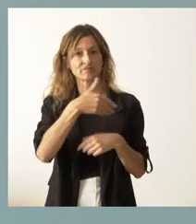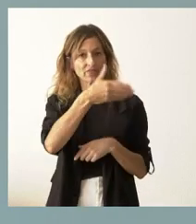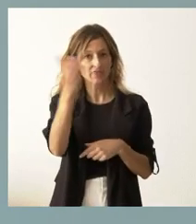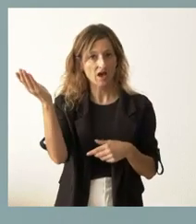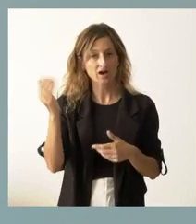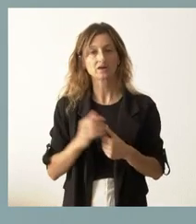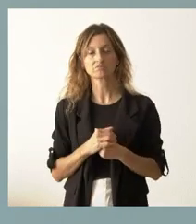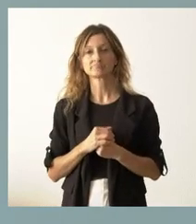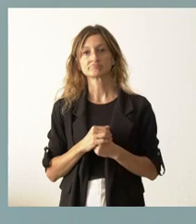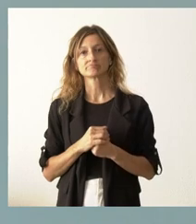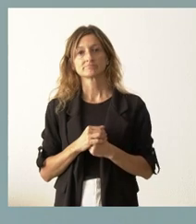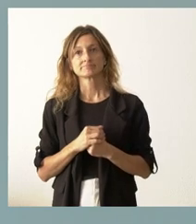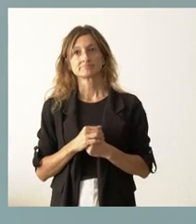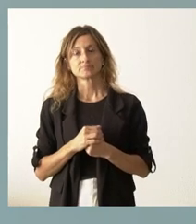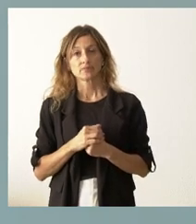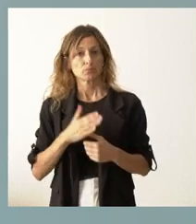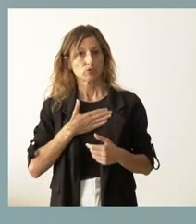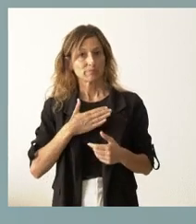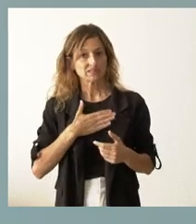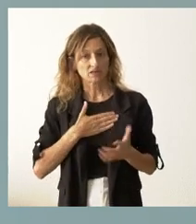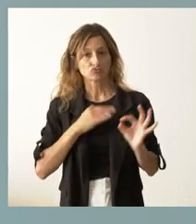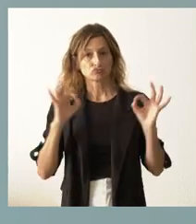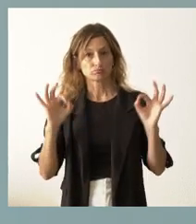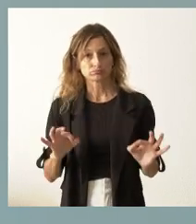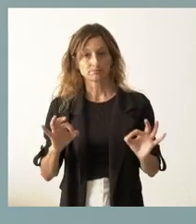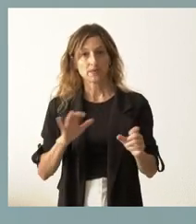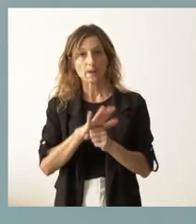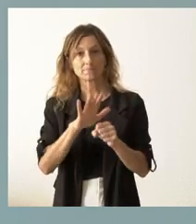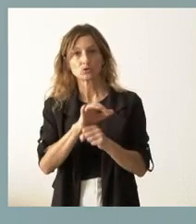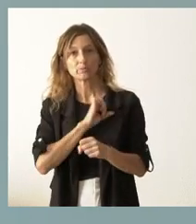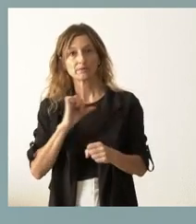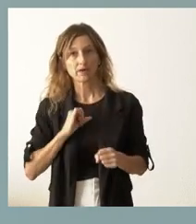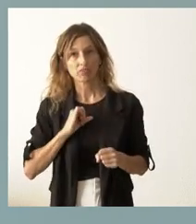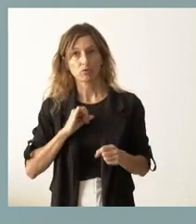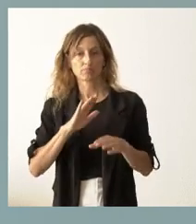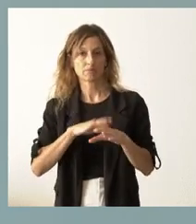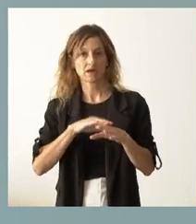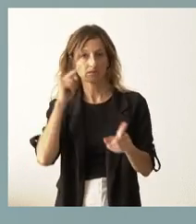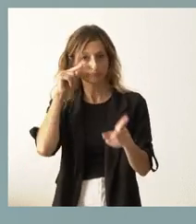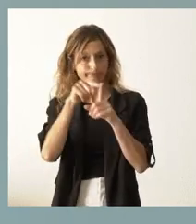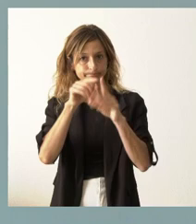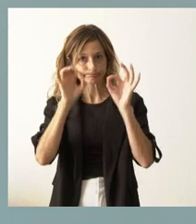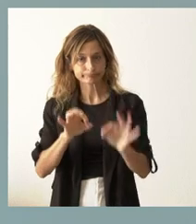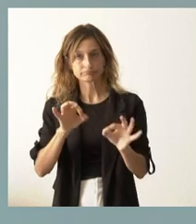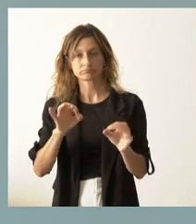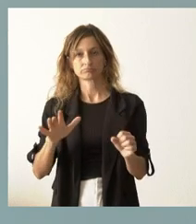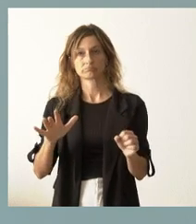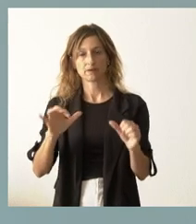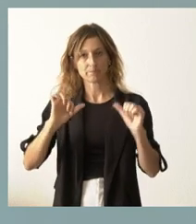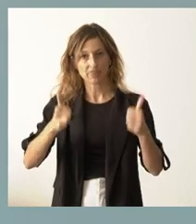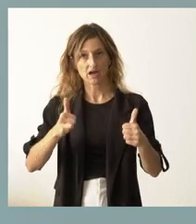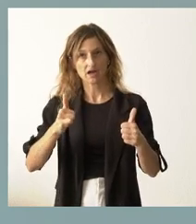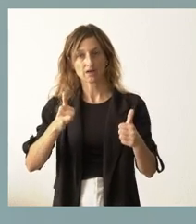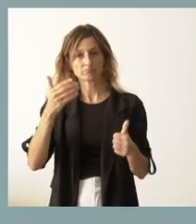propietarios, que fundamentalmente son de ámbito privado, para garantizar la puesta en valor